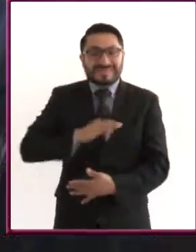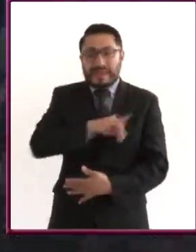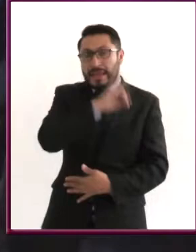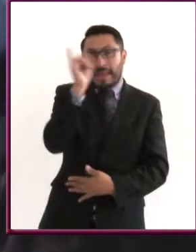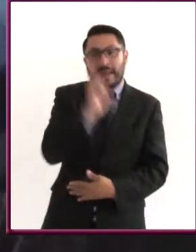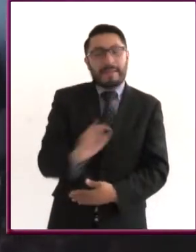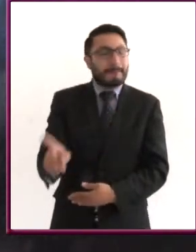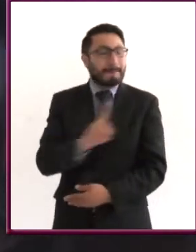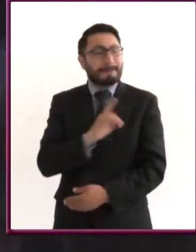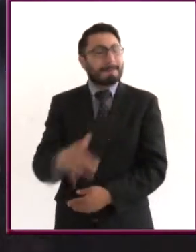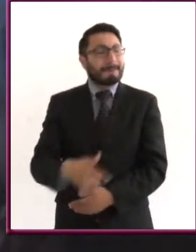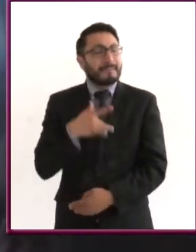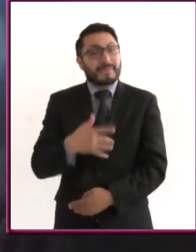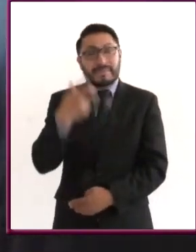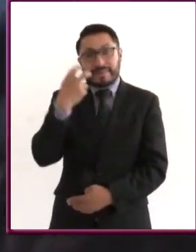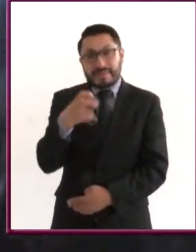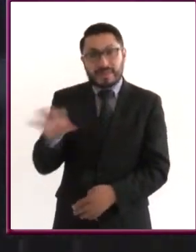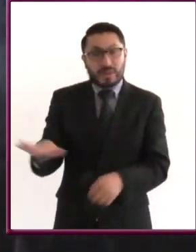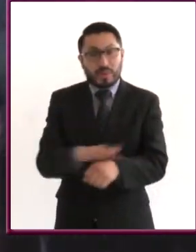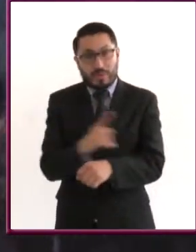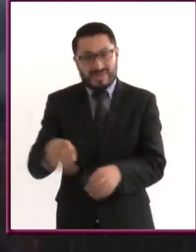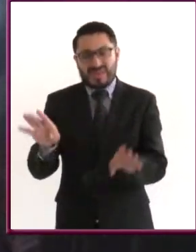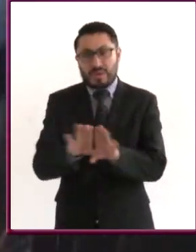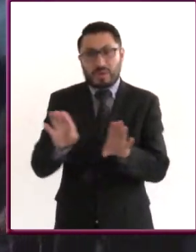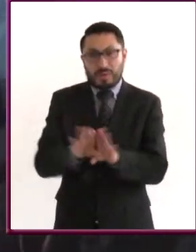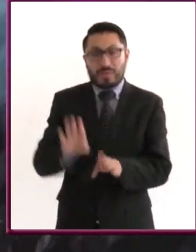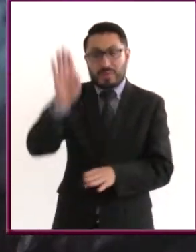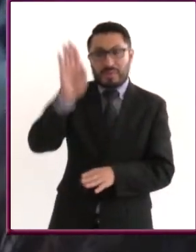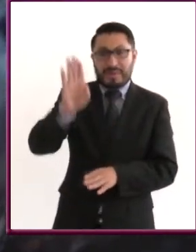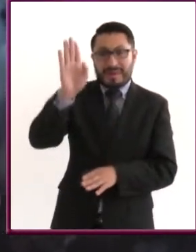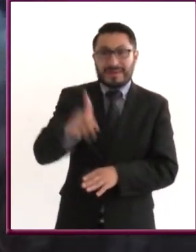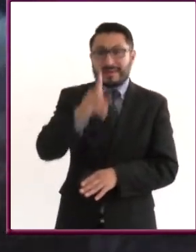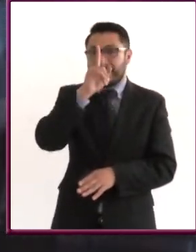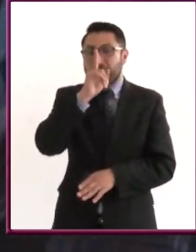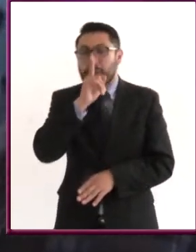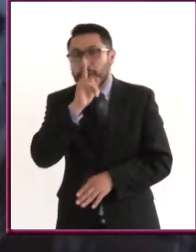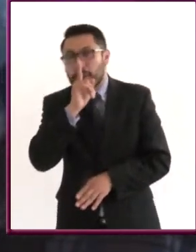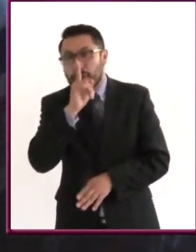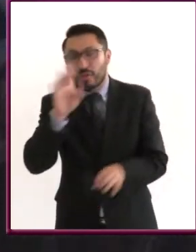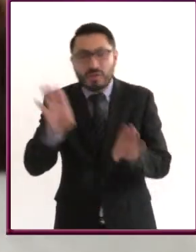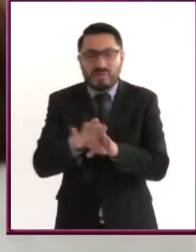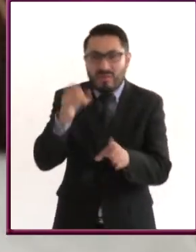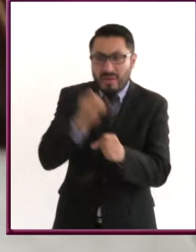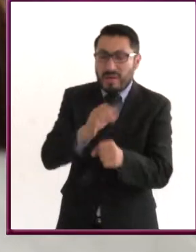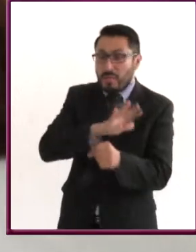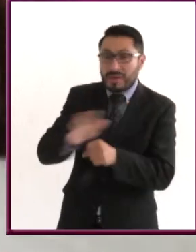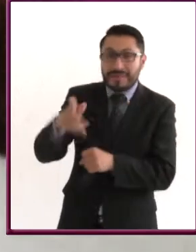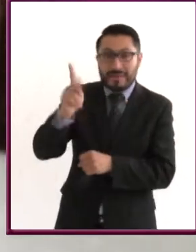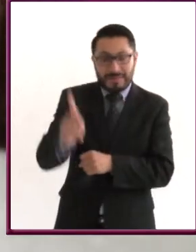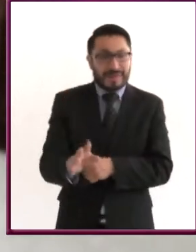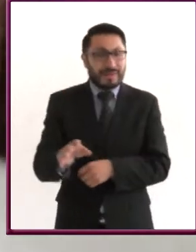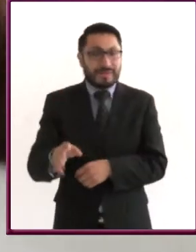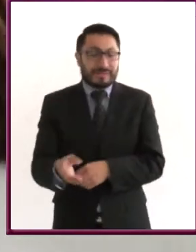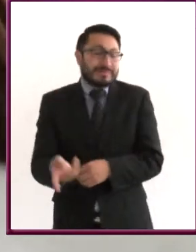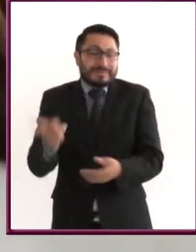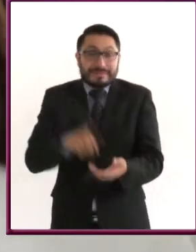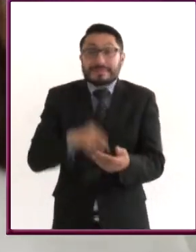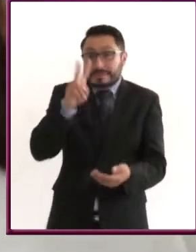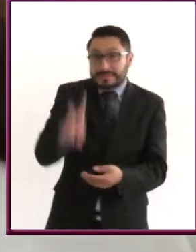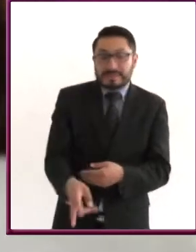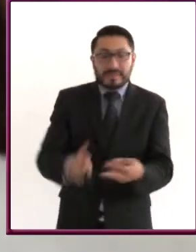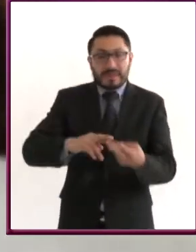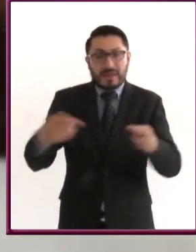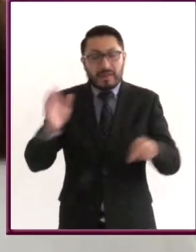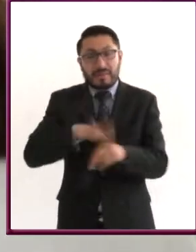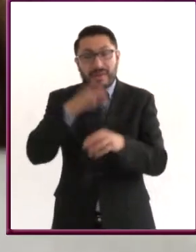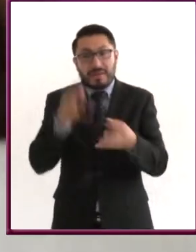sintiéramos solos. Esto, aunque suena ingenuo, no está lejos de ser una realidad. La relación más importante de